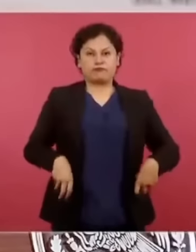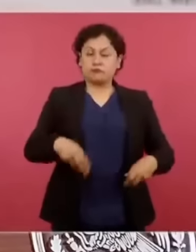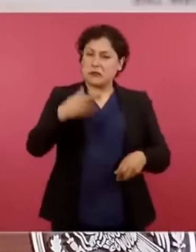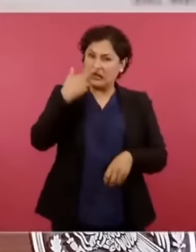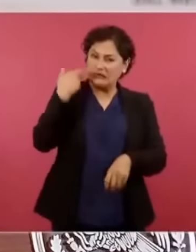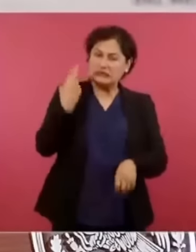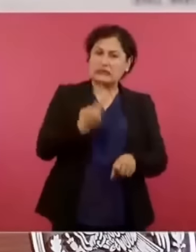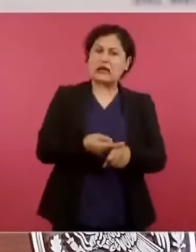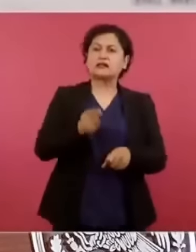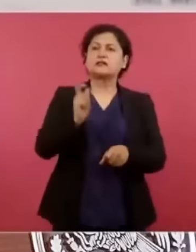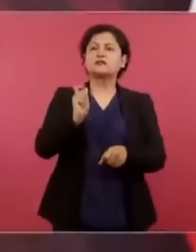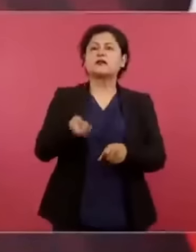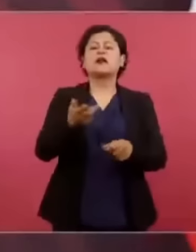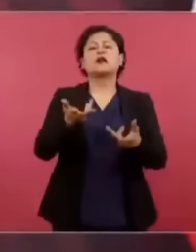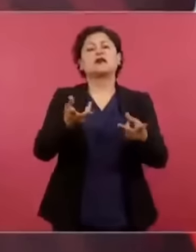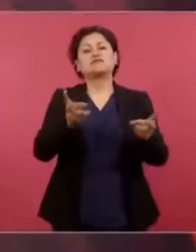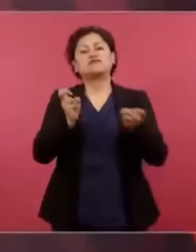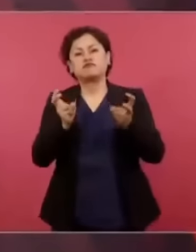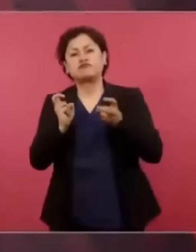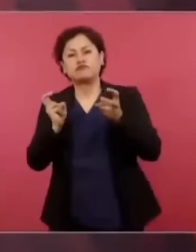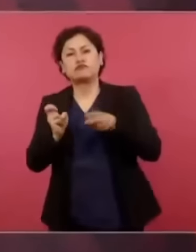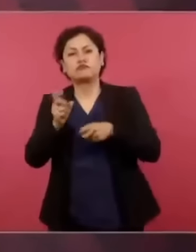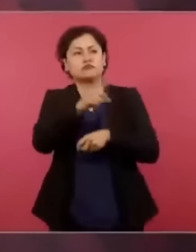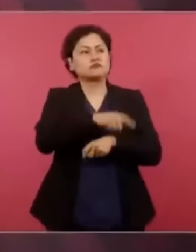Y ese es el peor de los males,